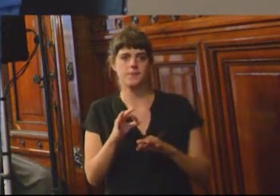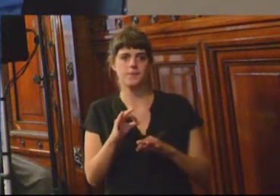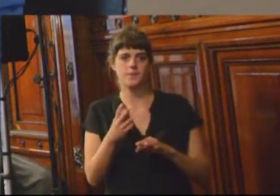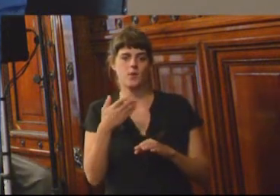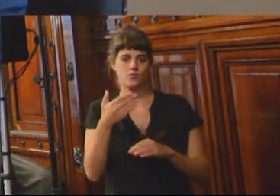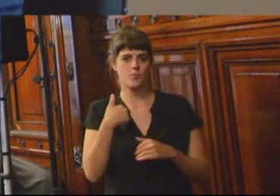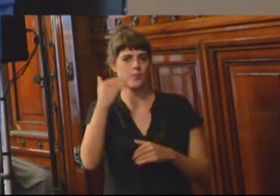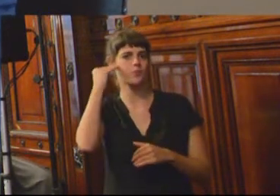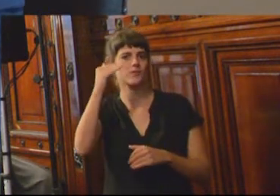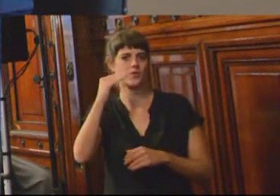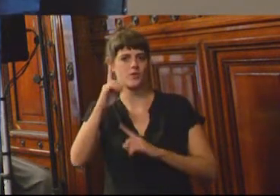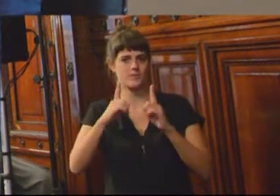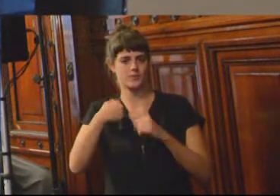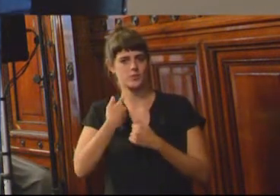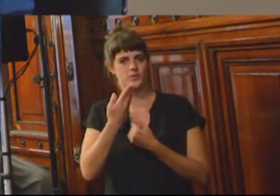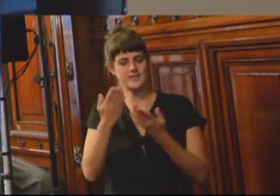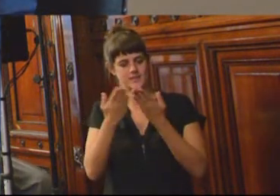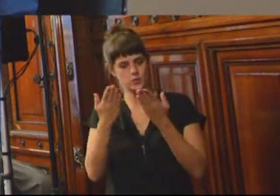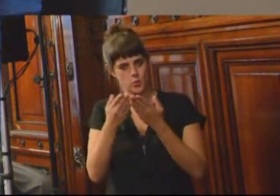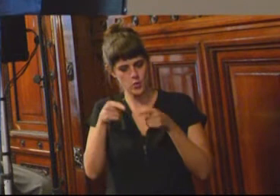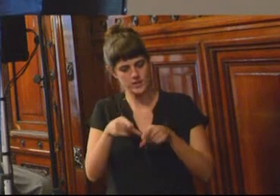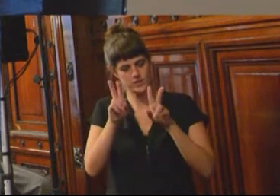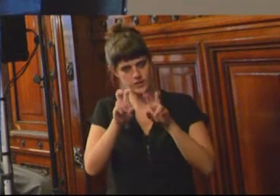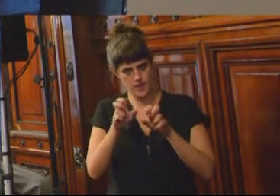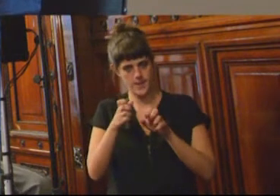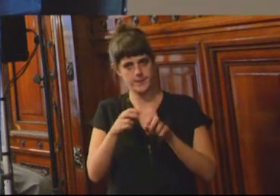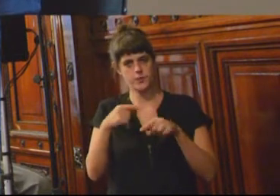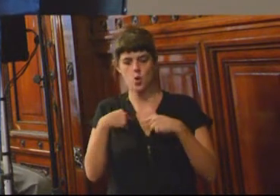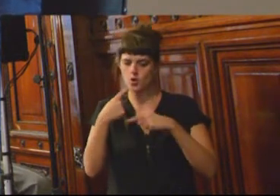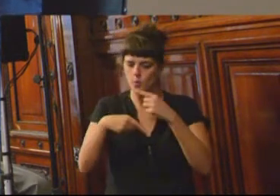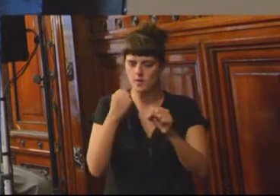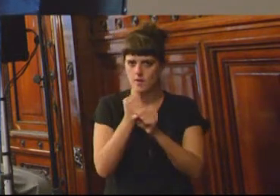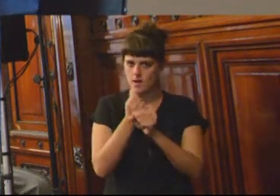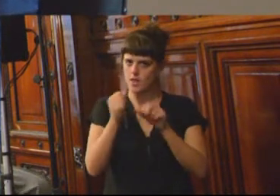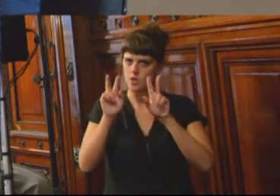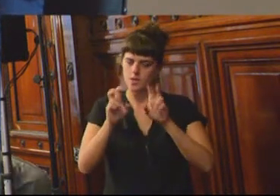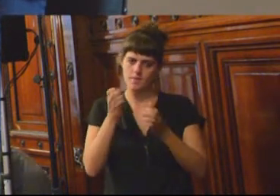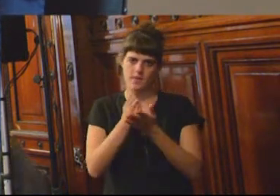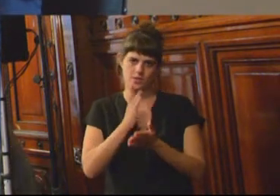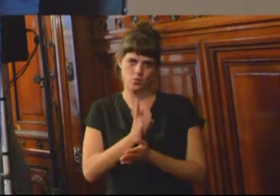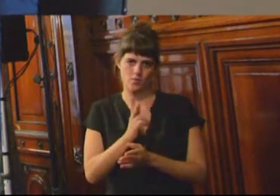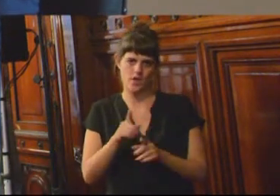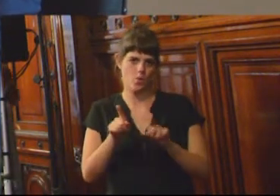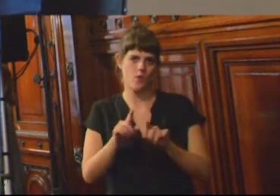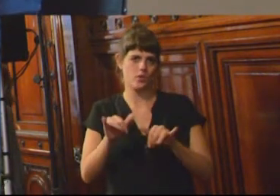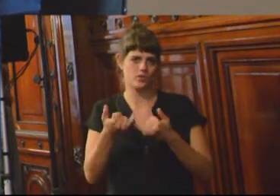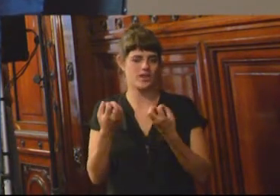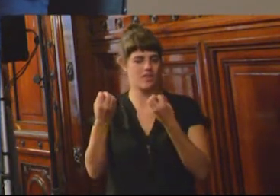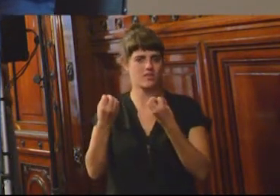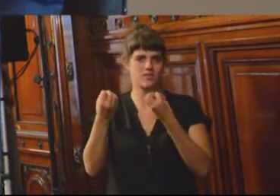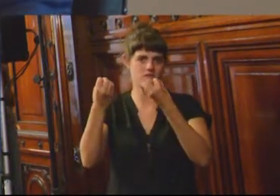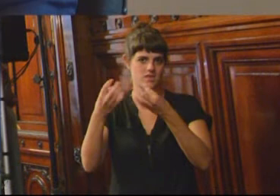académico, que estudio estos temas y seguiré trabajando en los derechos humanos aún cuando deje de ser